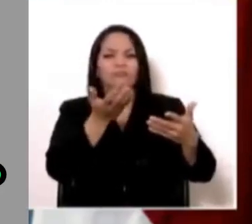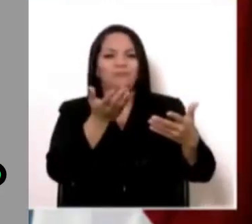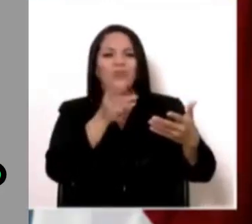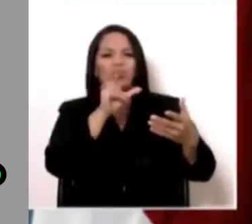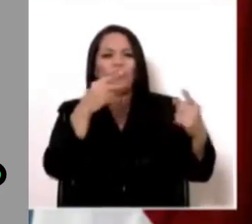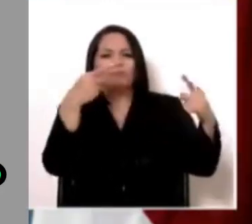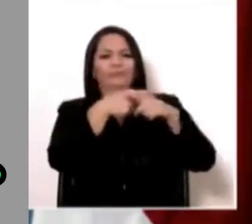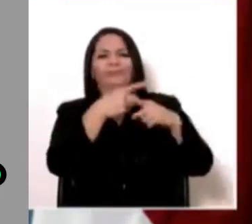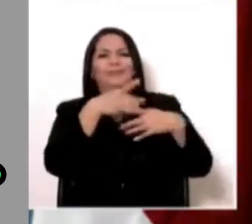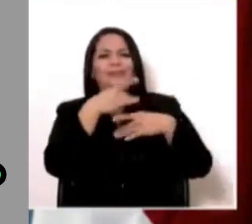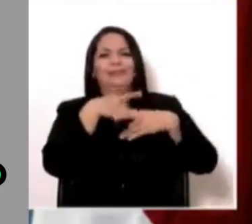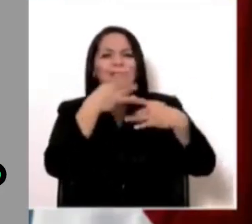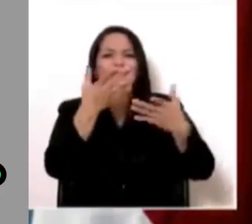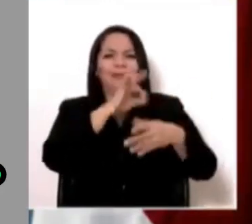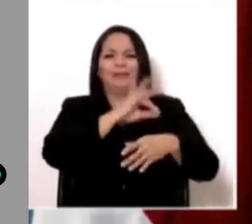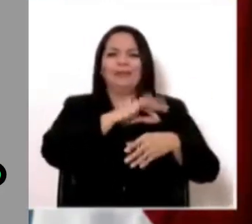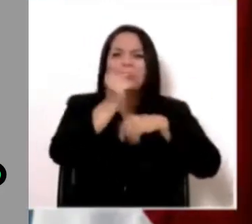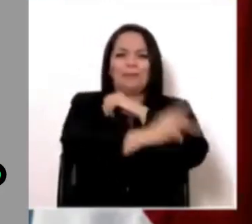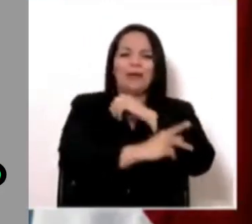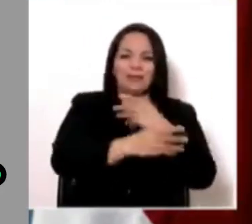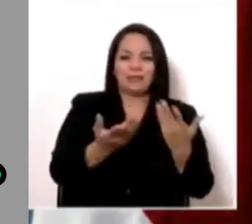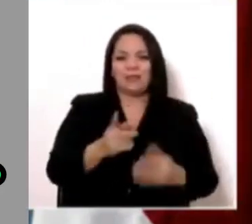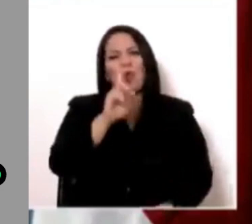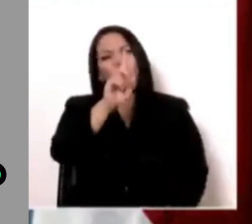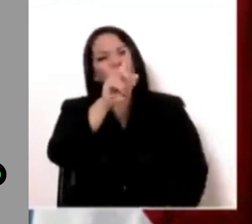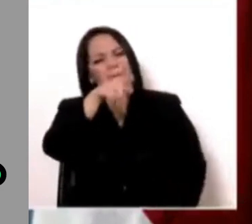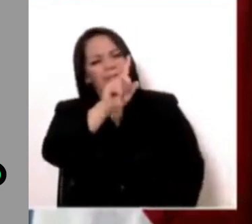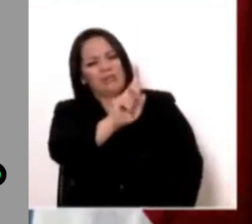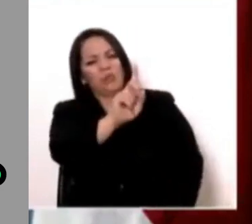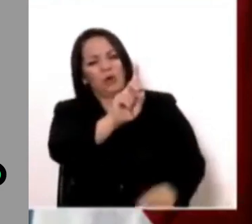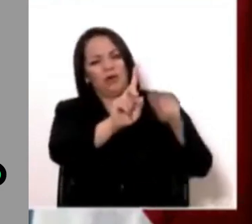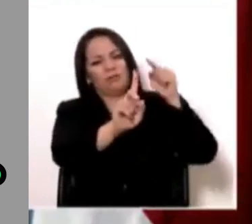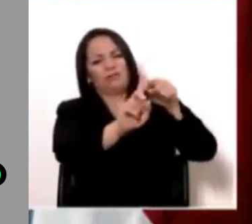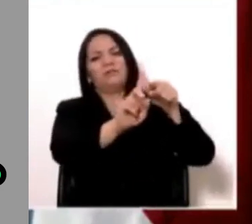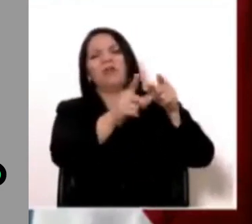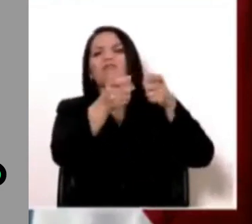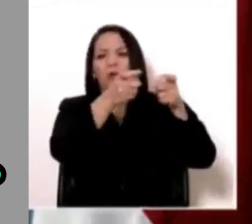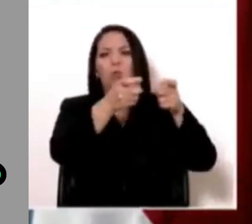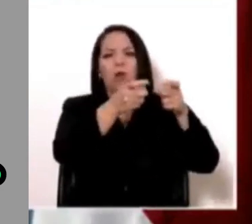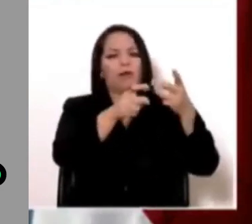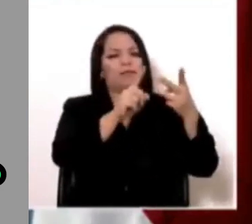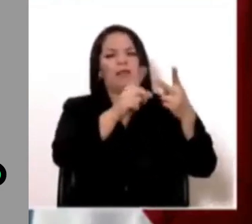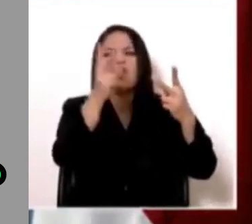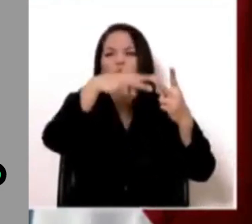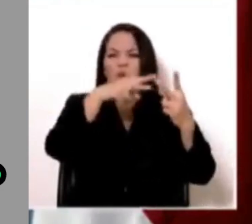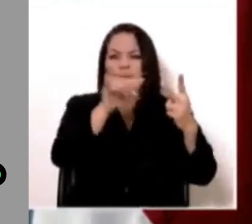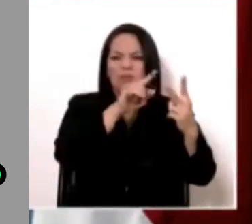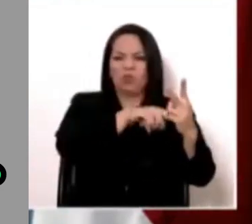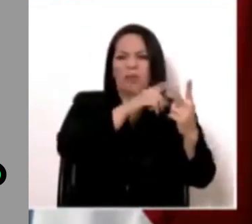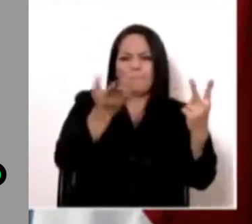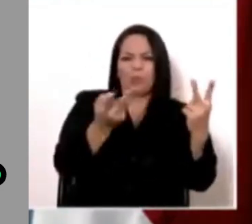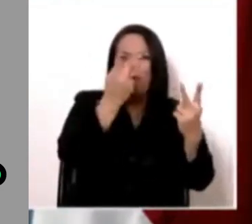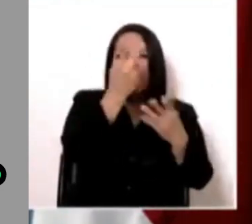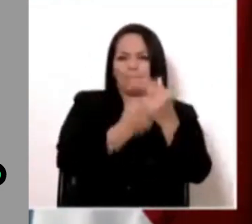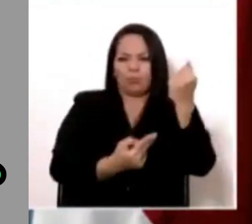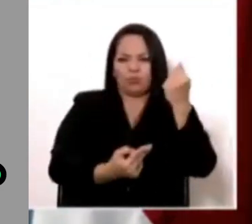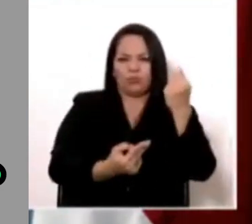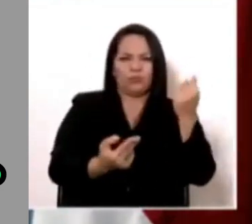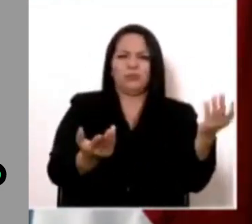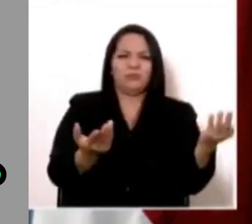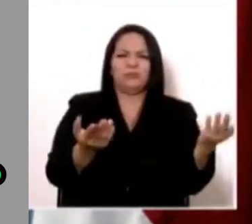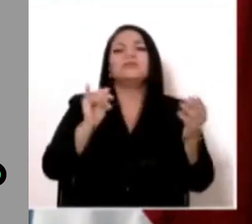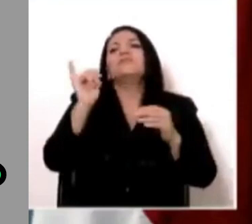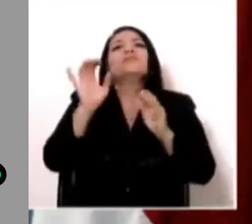país. Un regulador que ejecuta. ¿Pero dónde se ha visto eso? ¿Es como que la